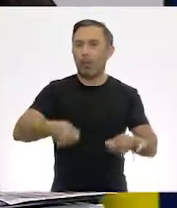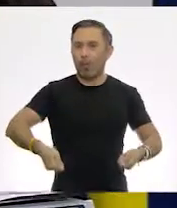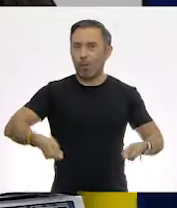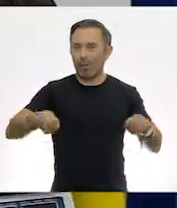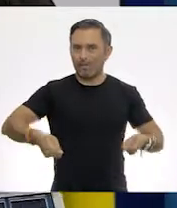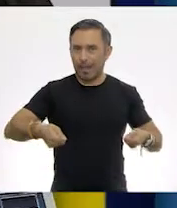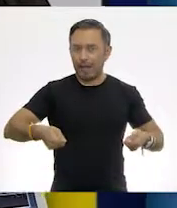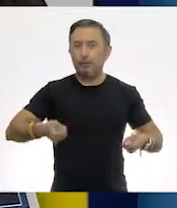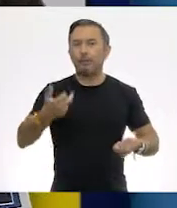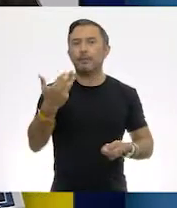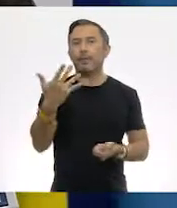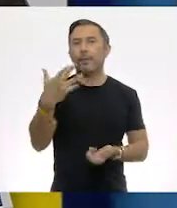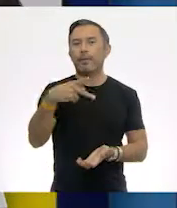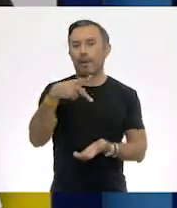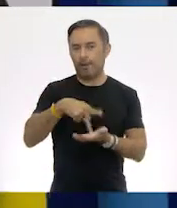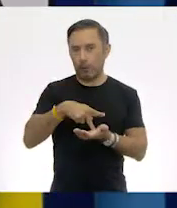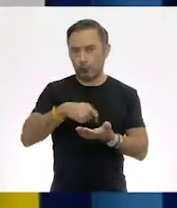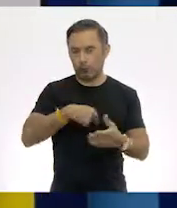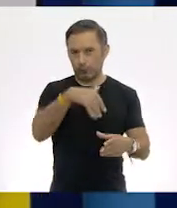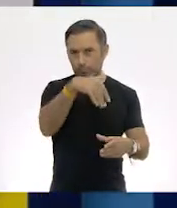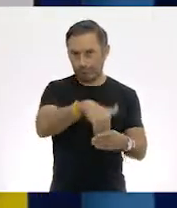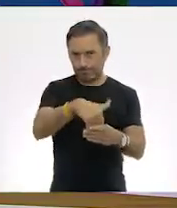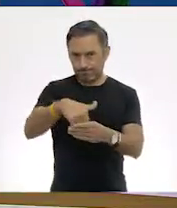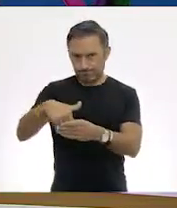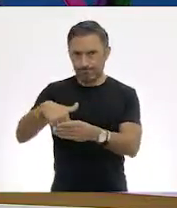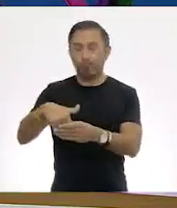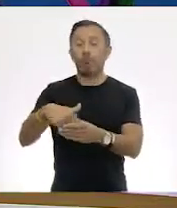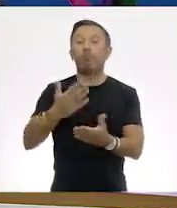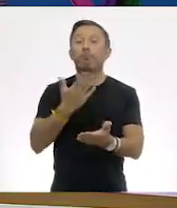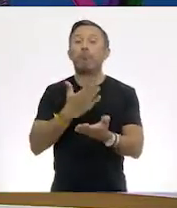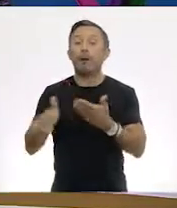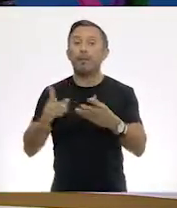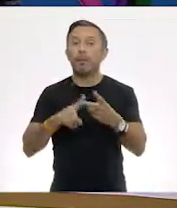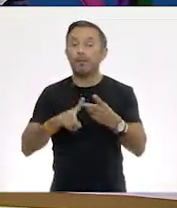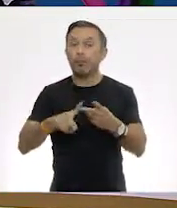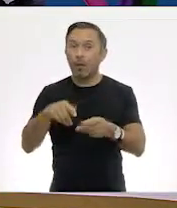También se dividen en bolsas de 5 kilos.